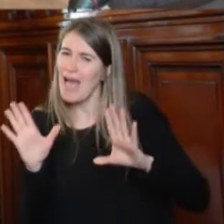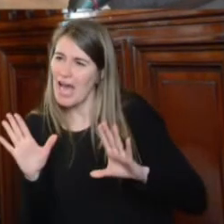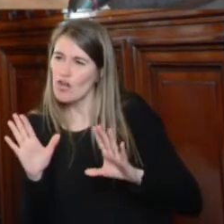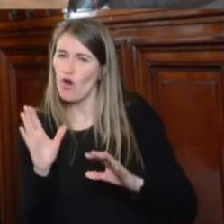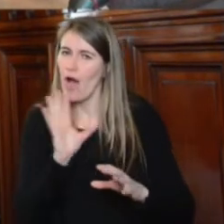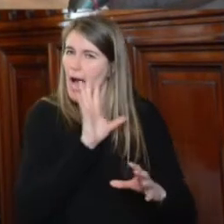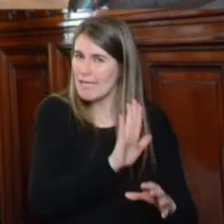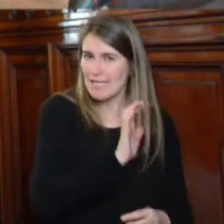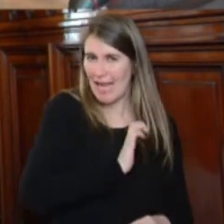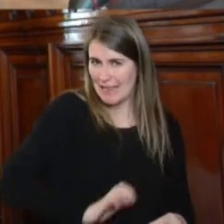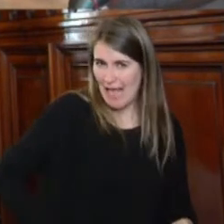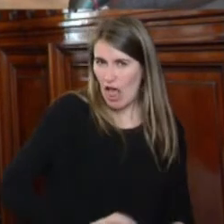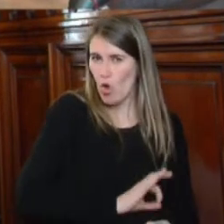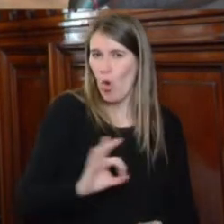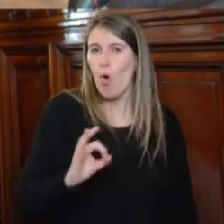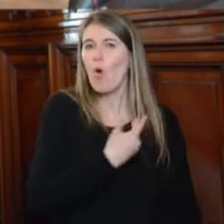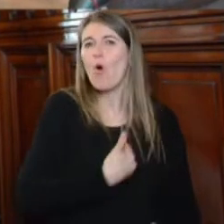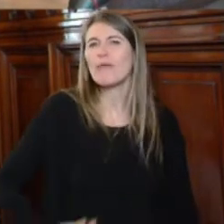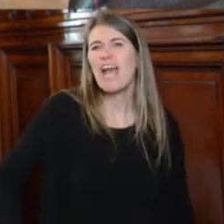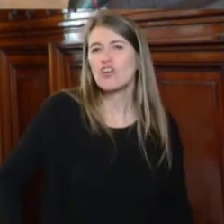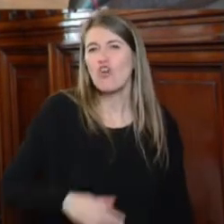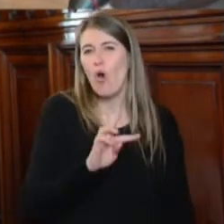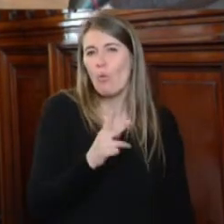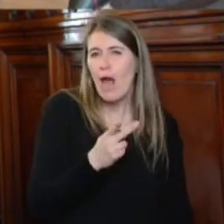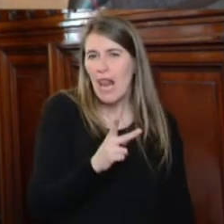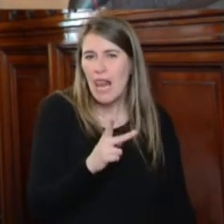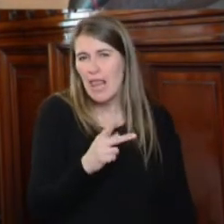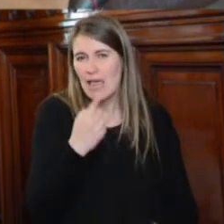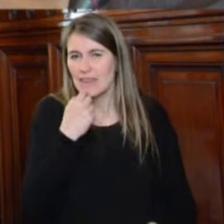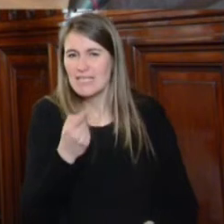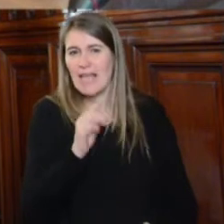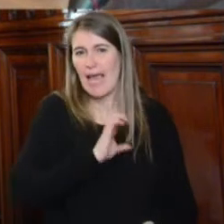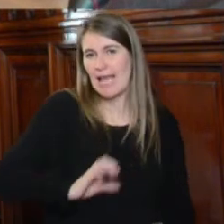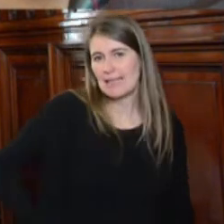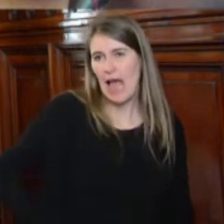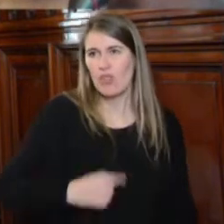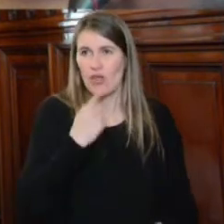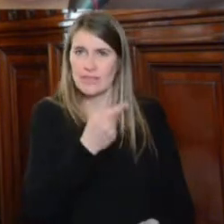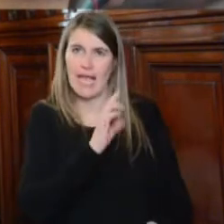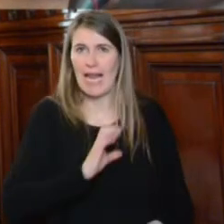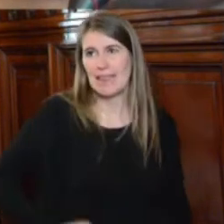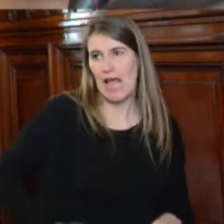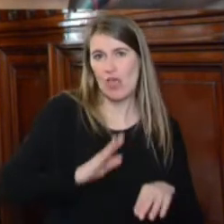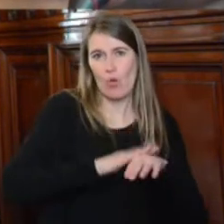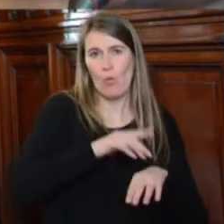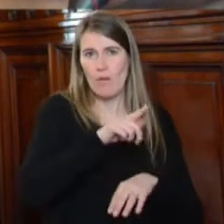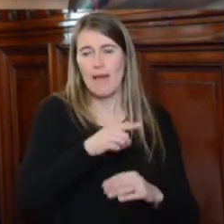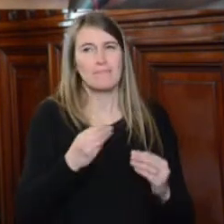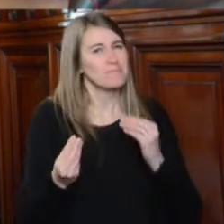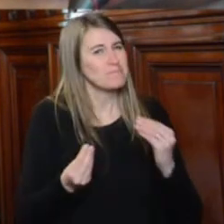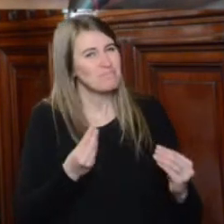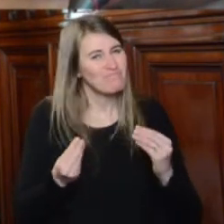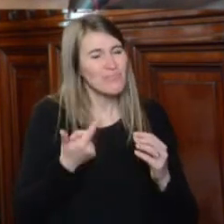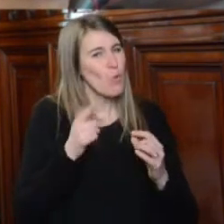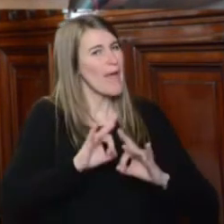Estado o una política de gobierno. Entonces, todo el tiempo está diciendo es que el Estado es el que hace, es que el Estado. Entonces, no tengo